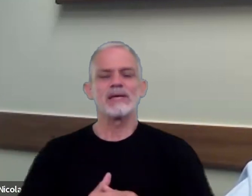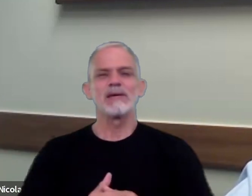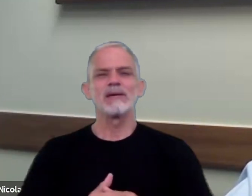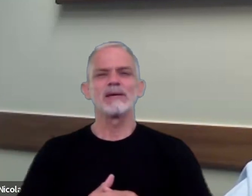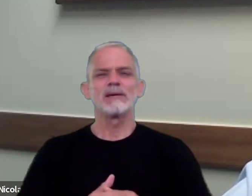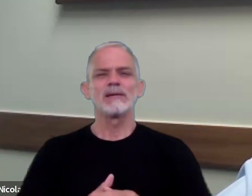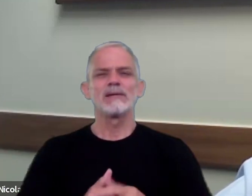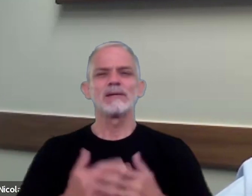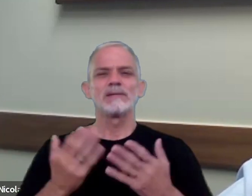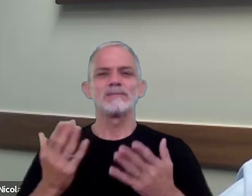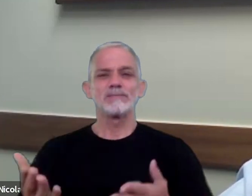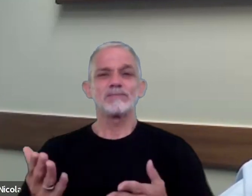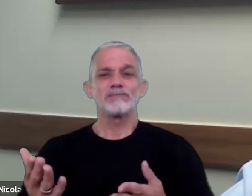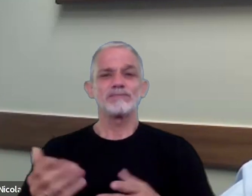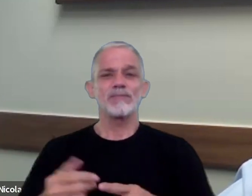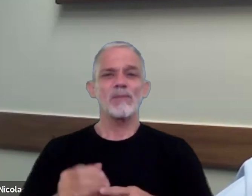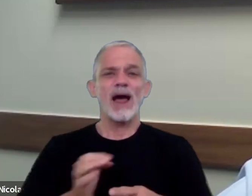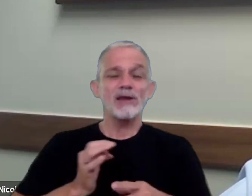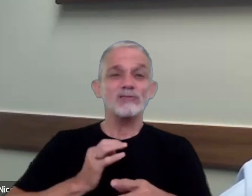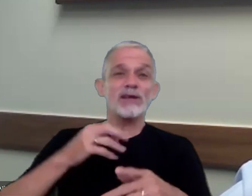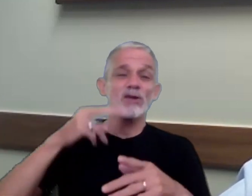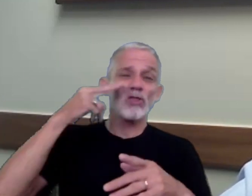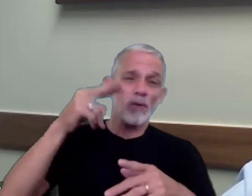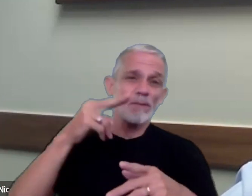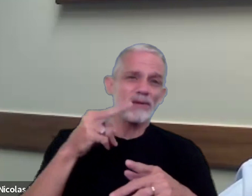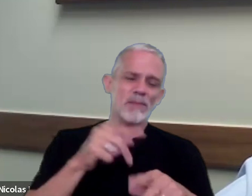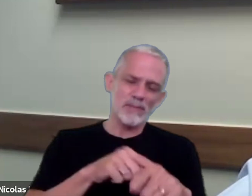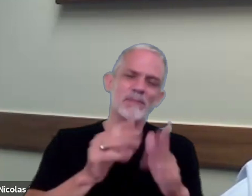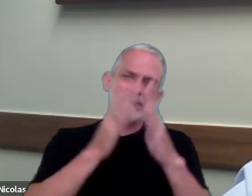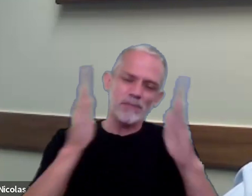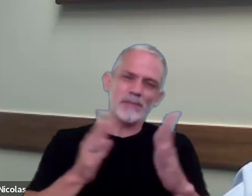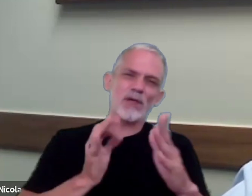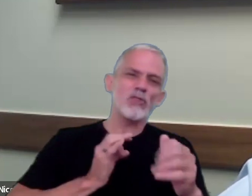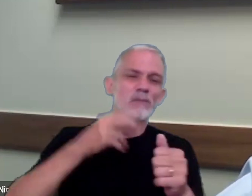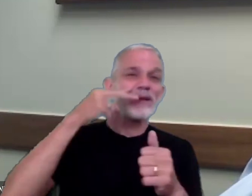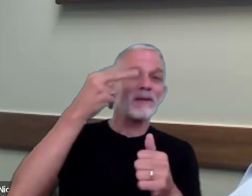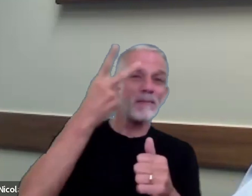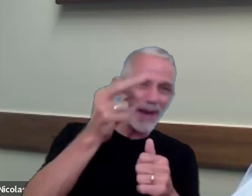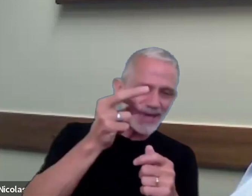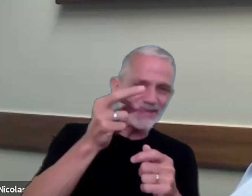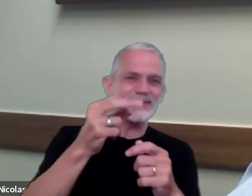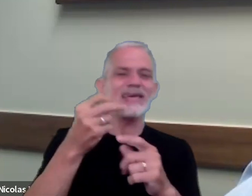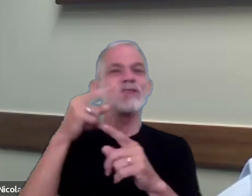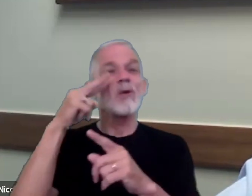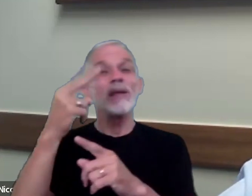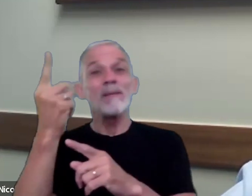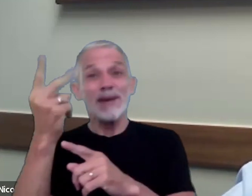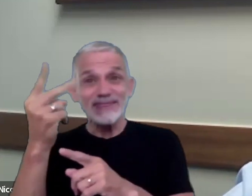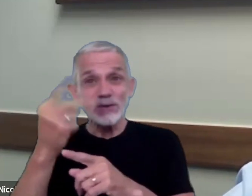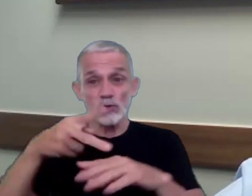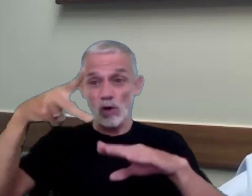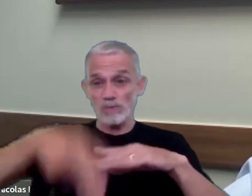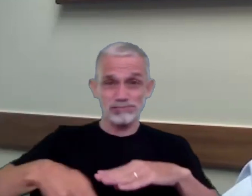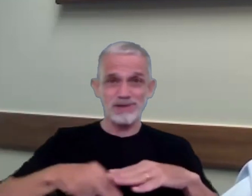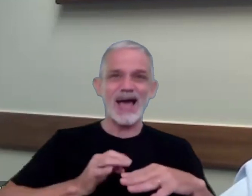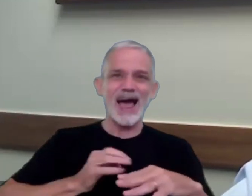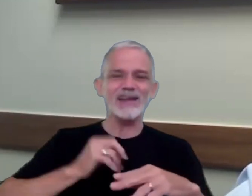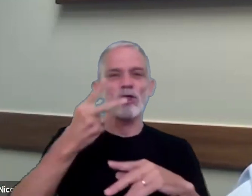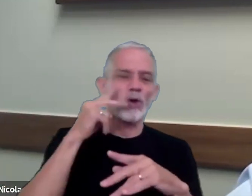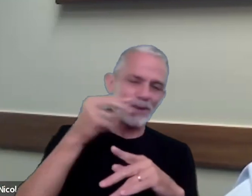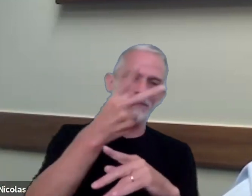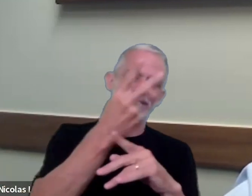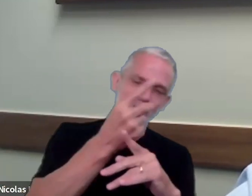para los años 20 para los periodos fiscales 2020 y 2021 que vencieron en 2021 y